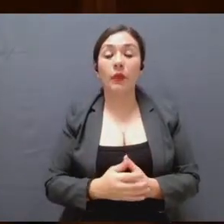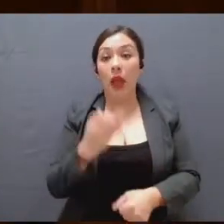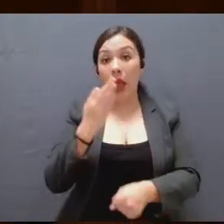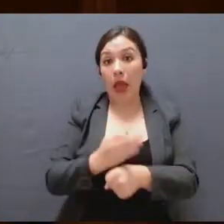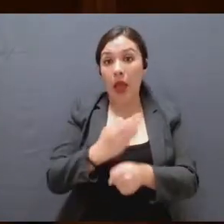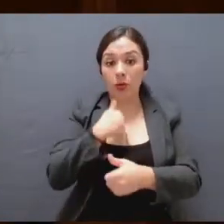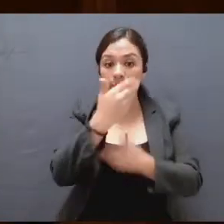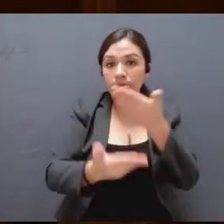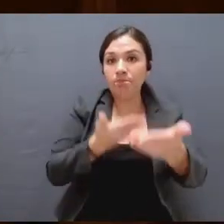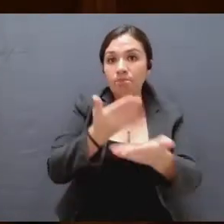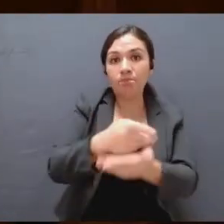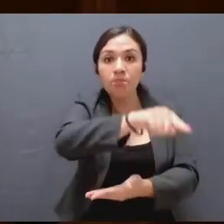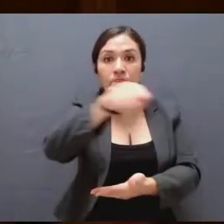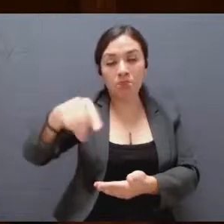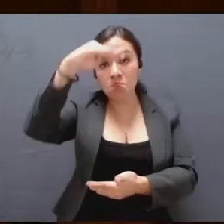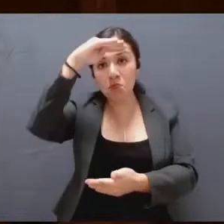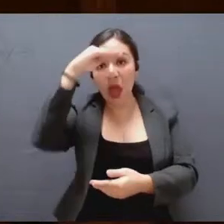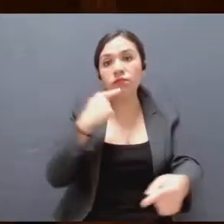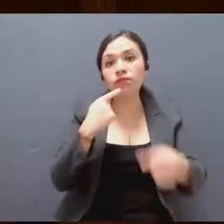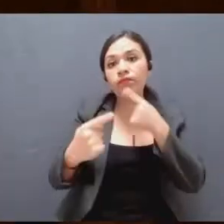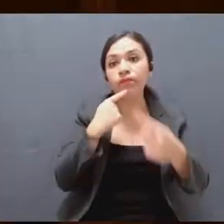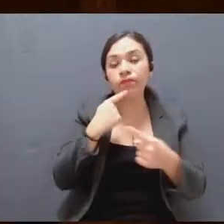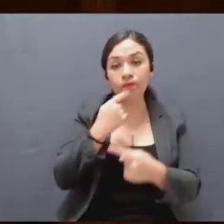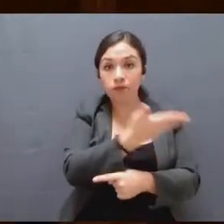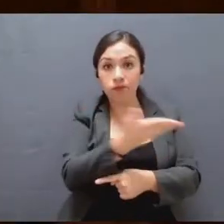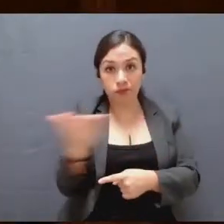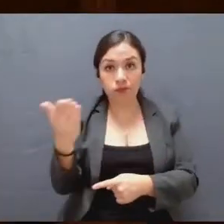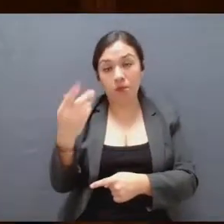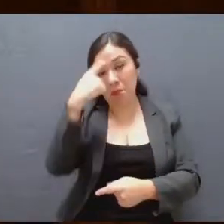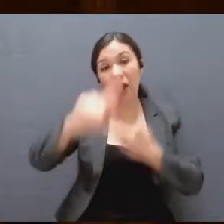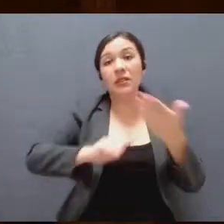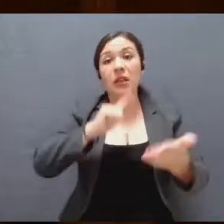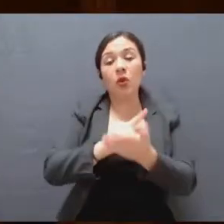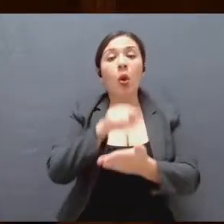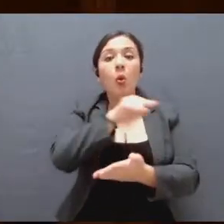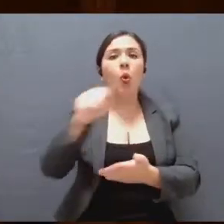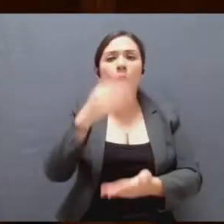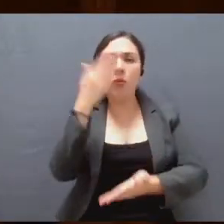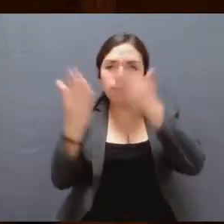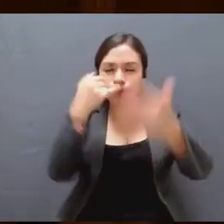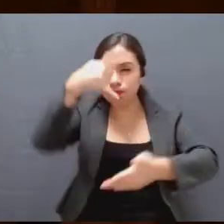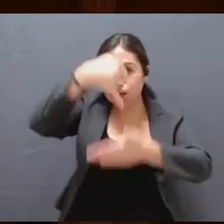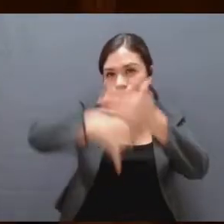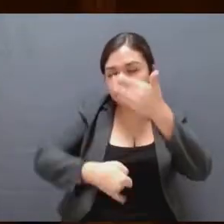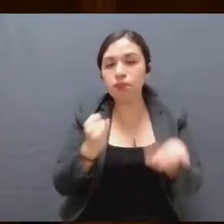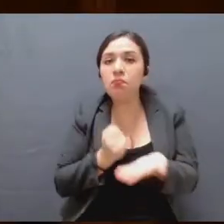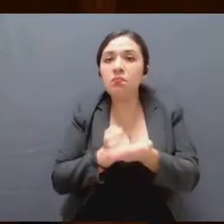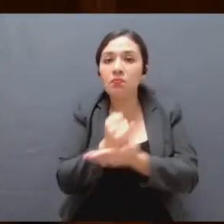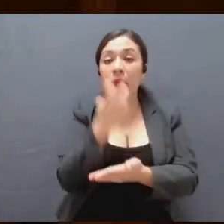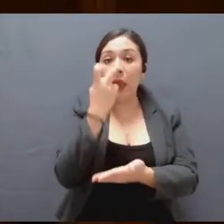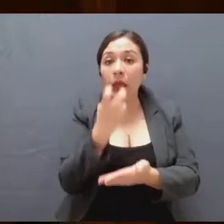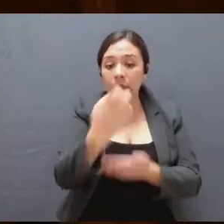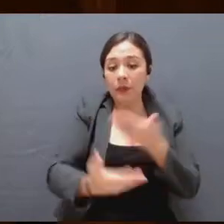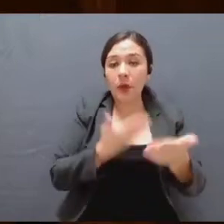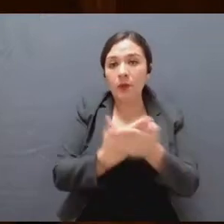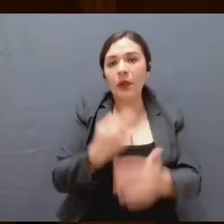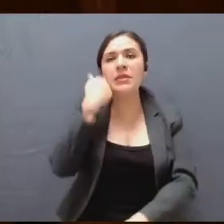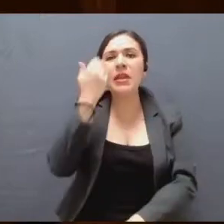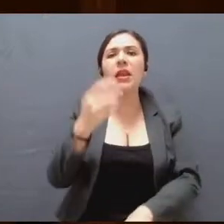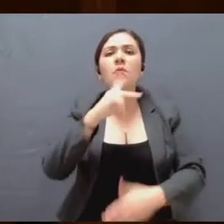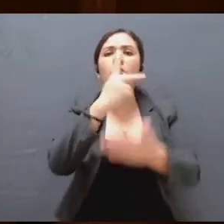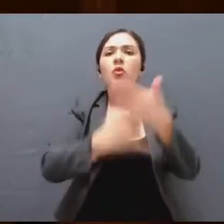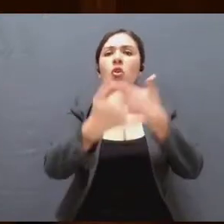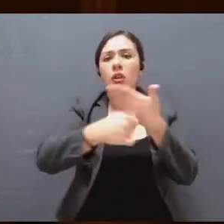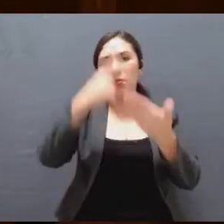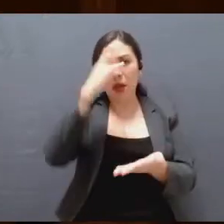a consideración de este honorable pleno de la legislatura para su estudio y dictamen, la presente iniciativa con proyecto de decreto,